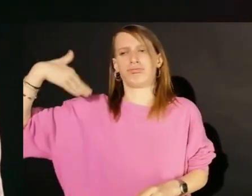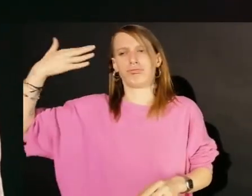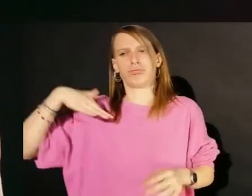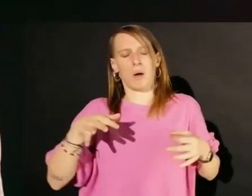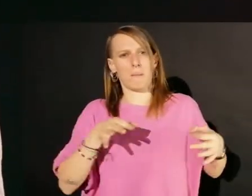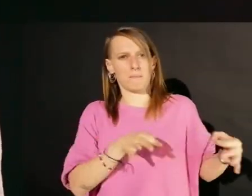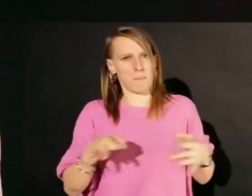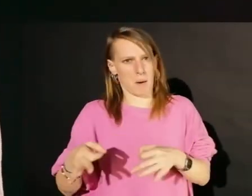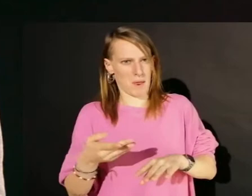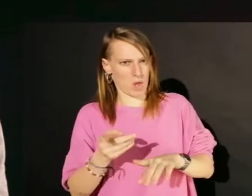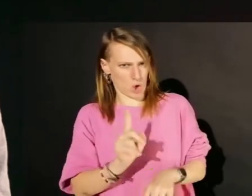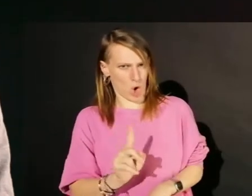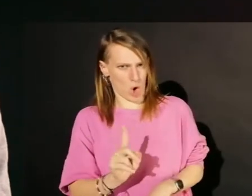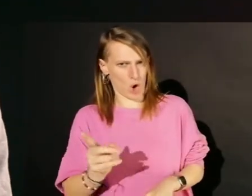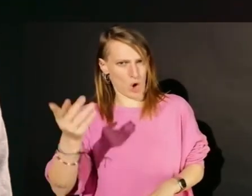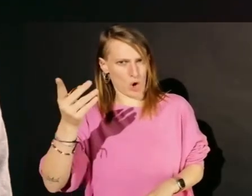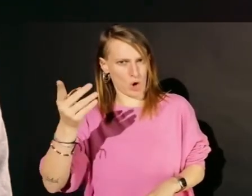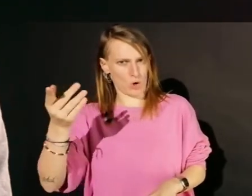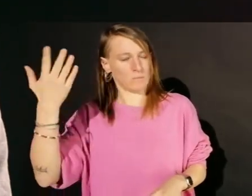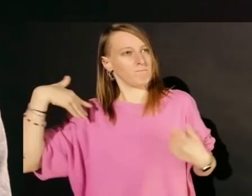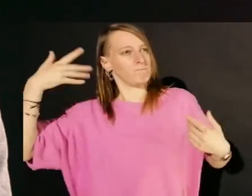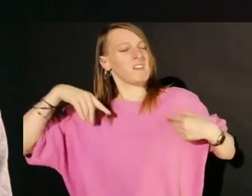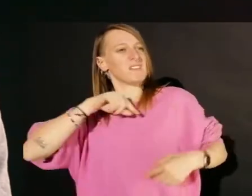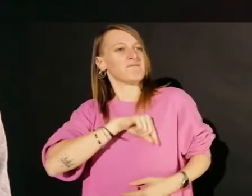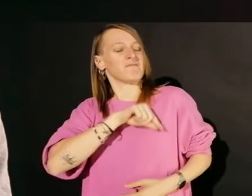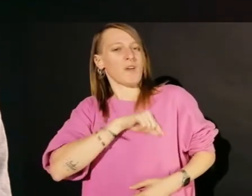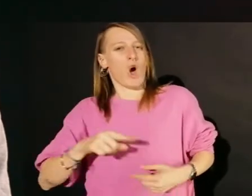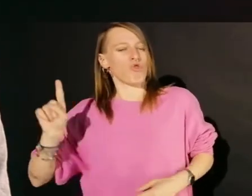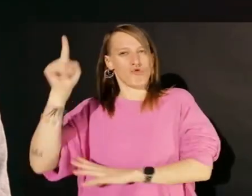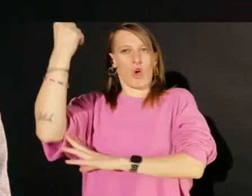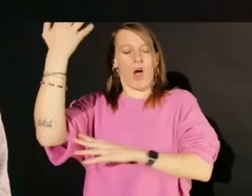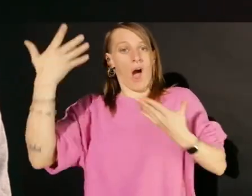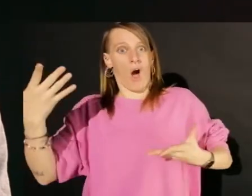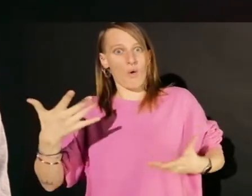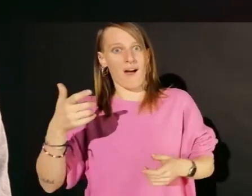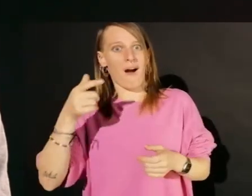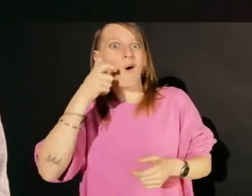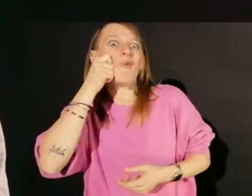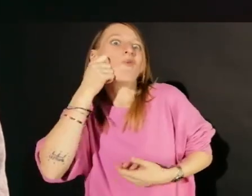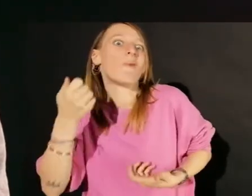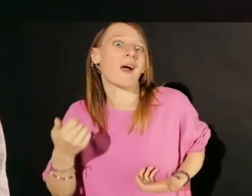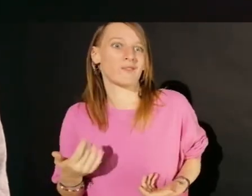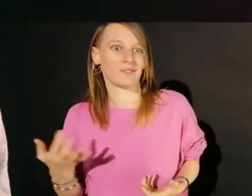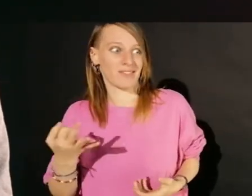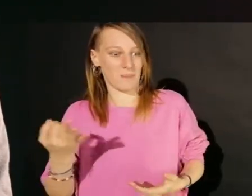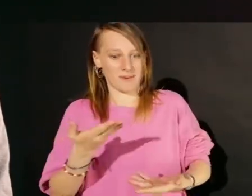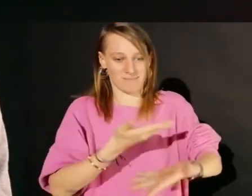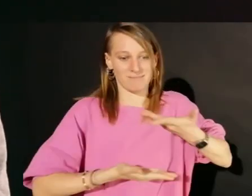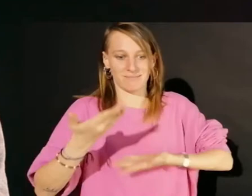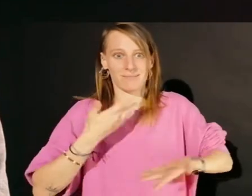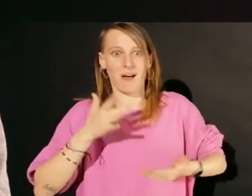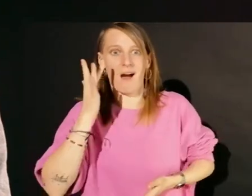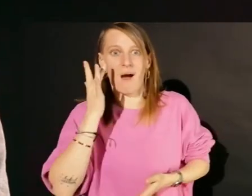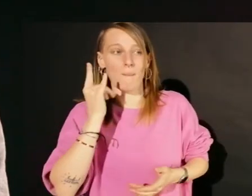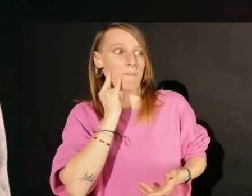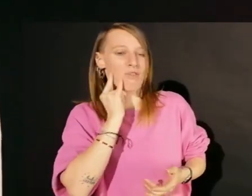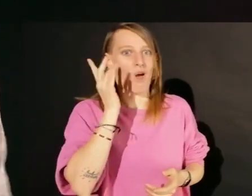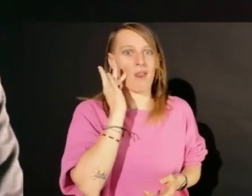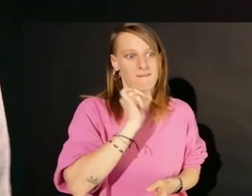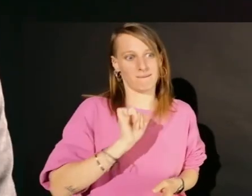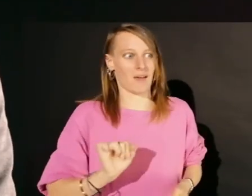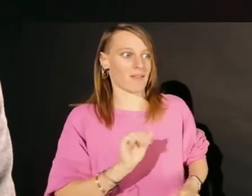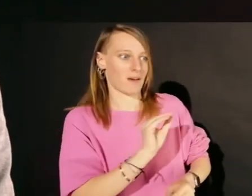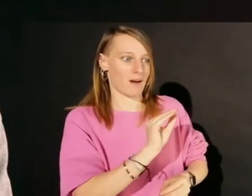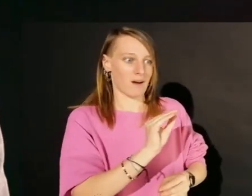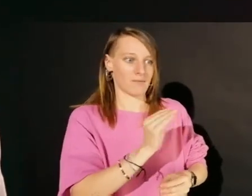para esto, no veníamos de ser dioses, y ahora somos mortales que tienen que negociar, que tienen que cumplir con la limpieza del